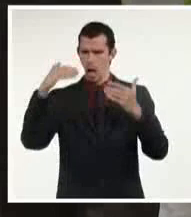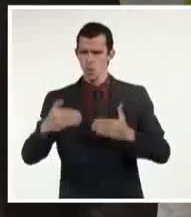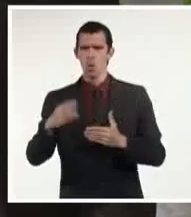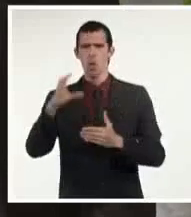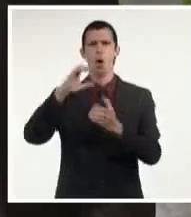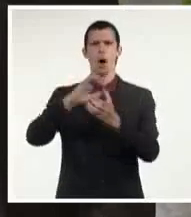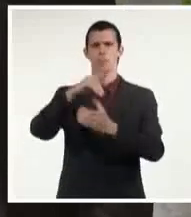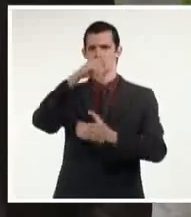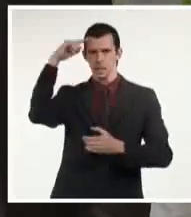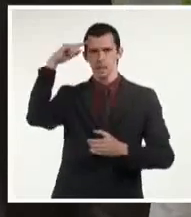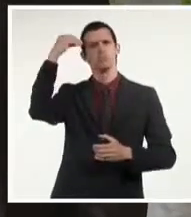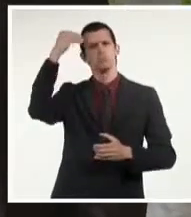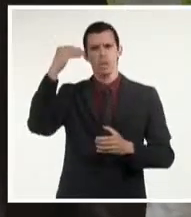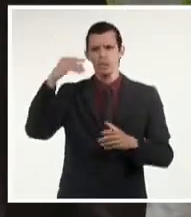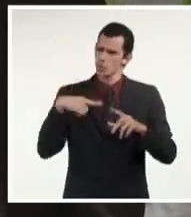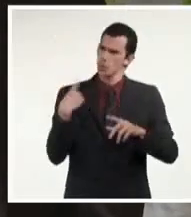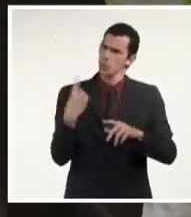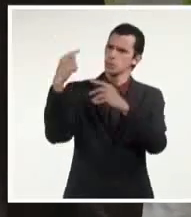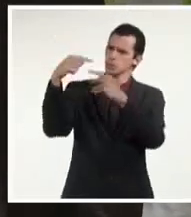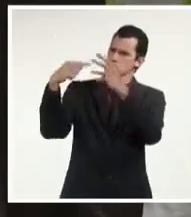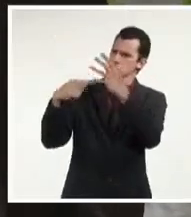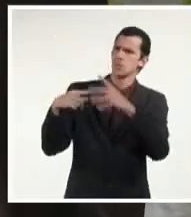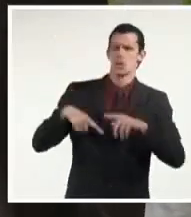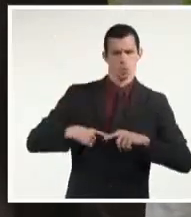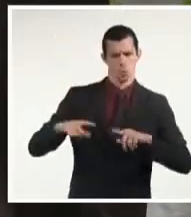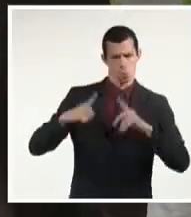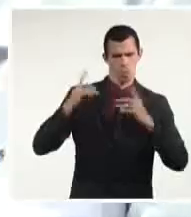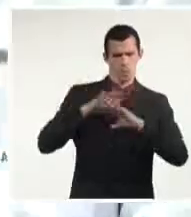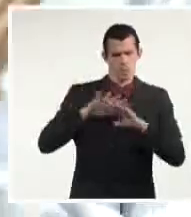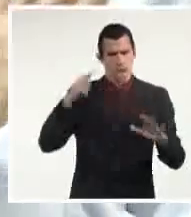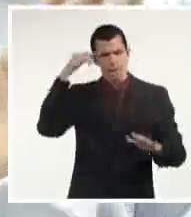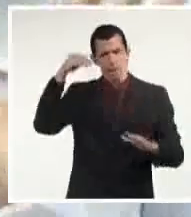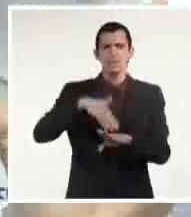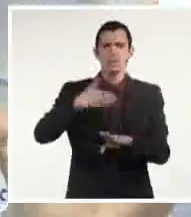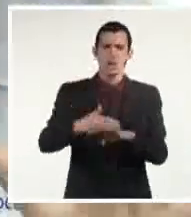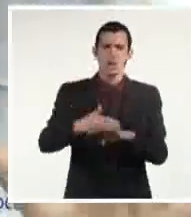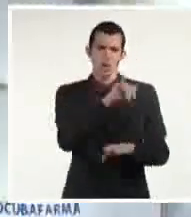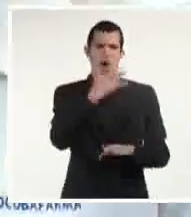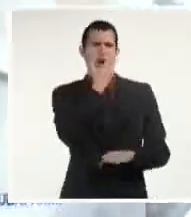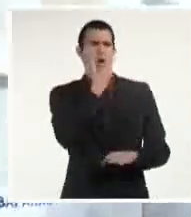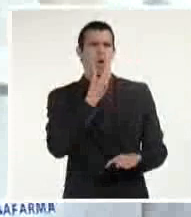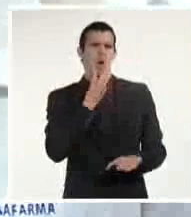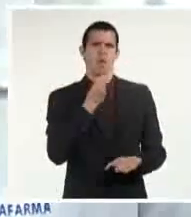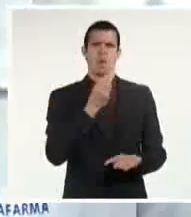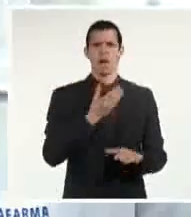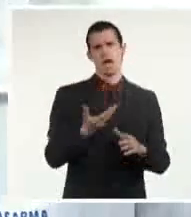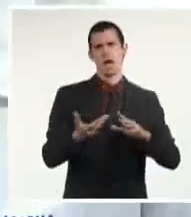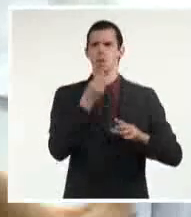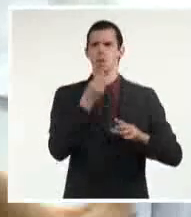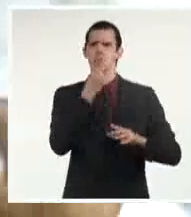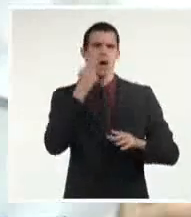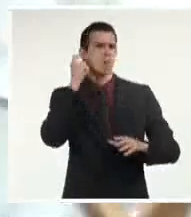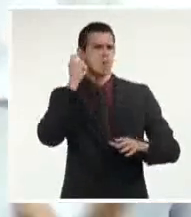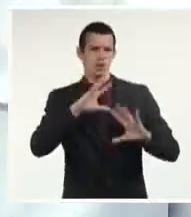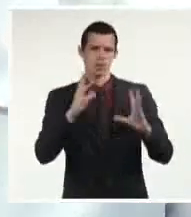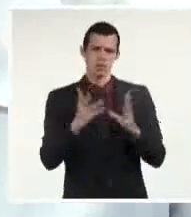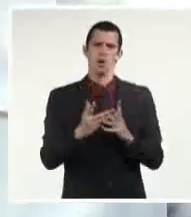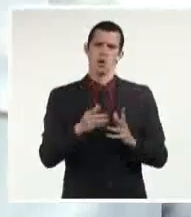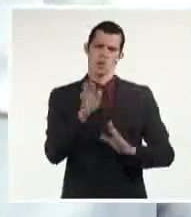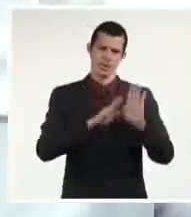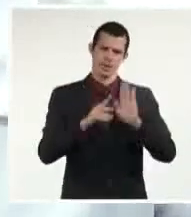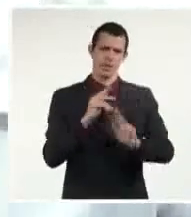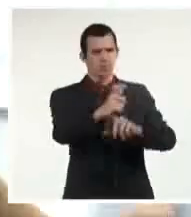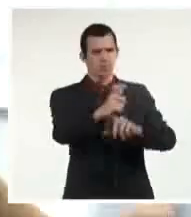15 años de edad para el 2030, una meta ambiciosa. Nuestro propósito realmente es bastante